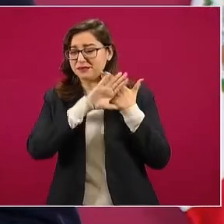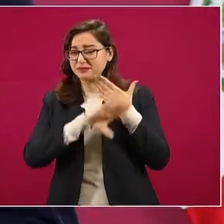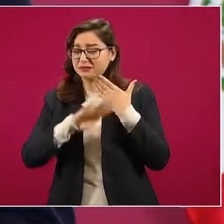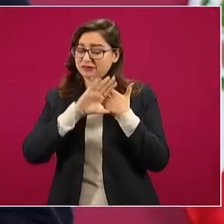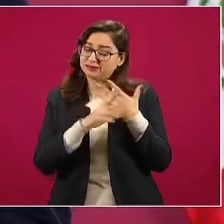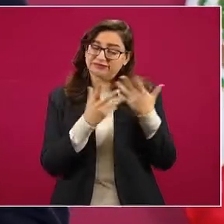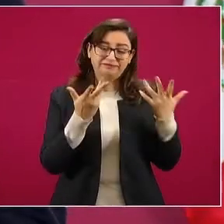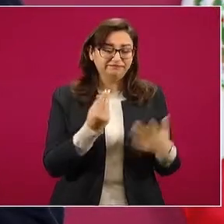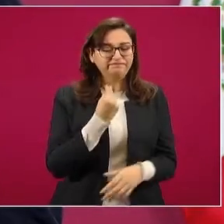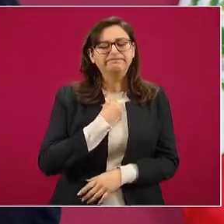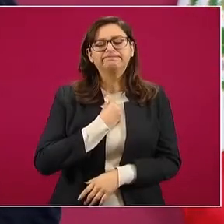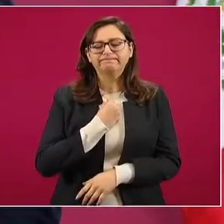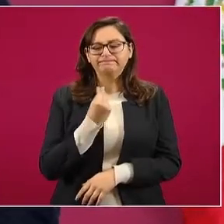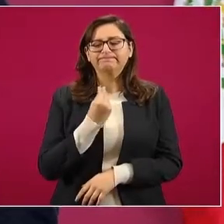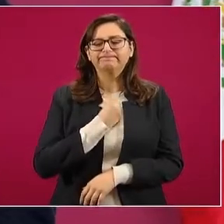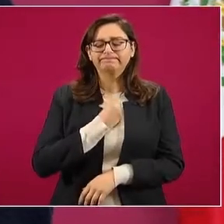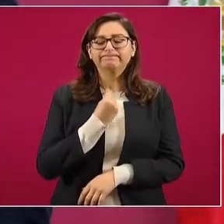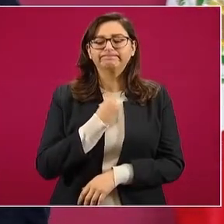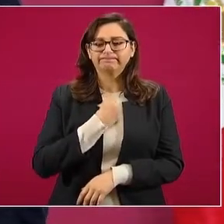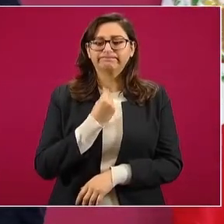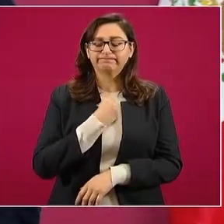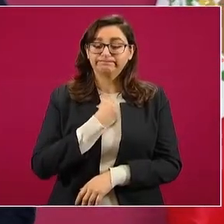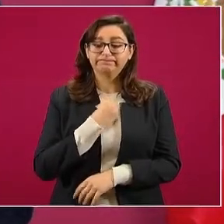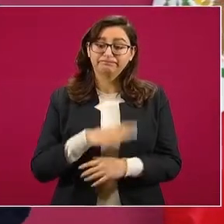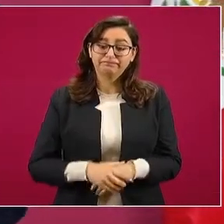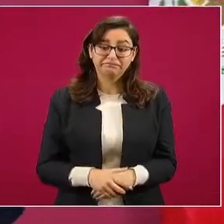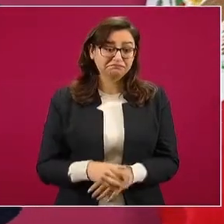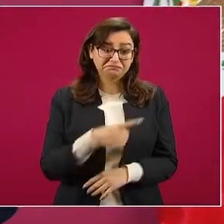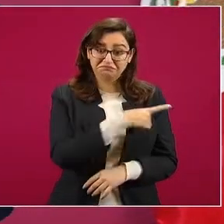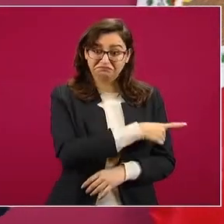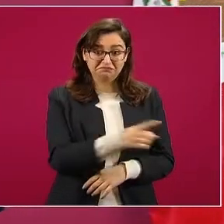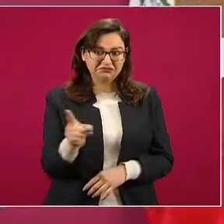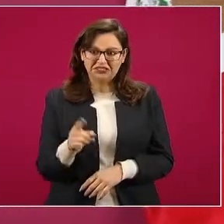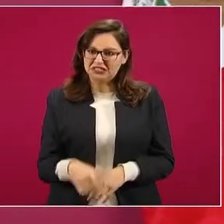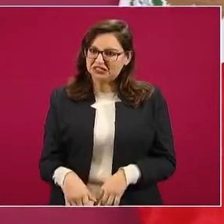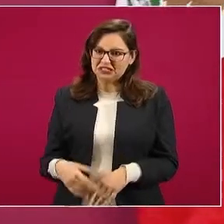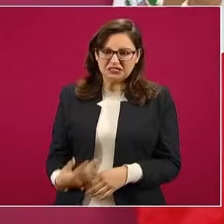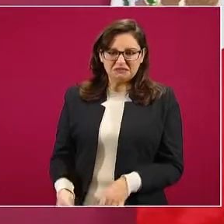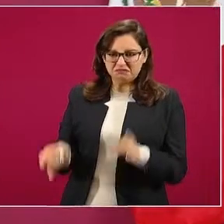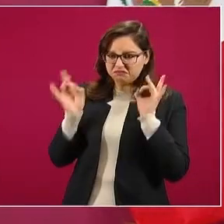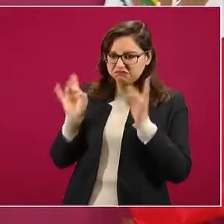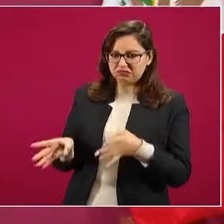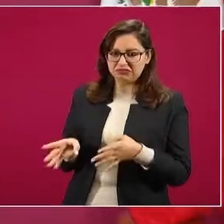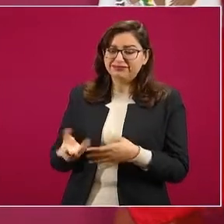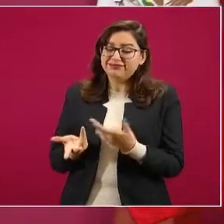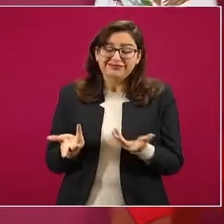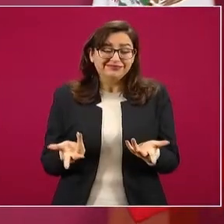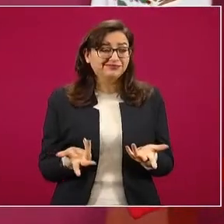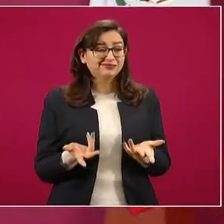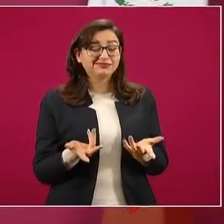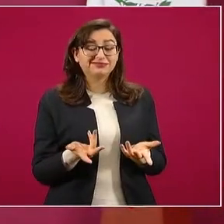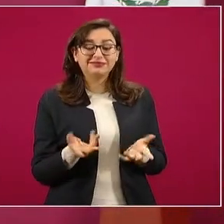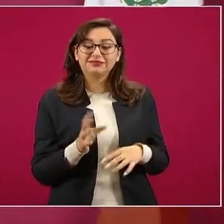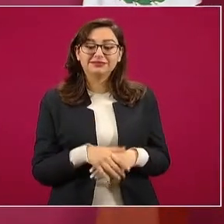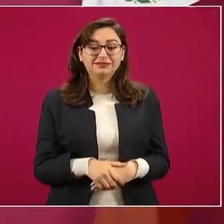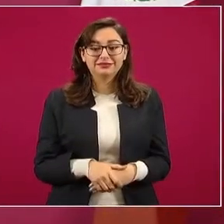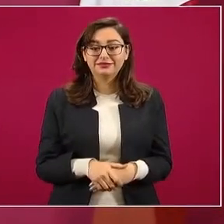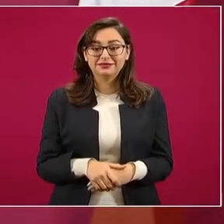pero no